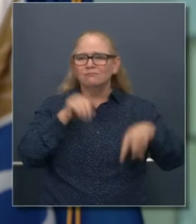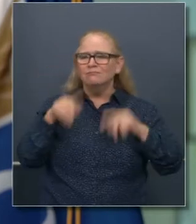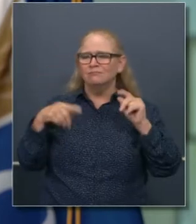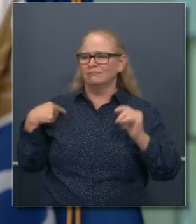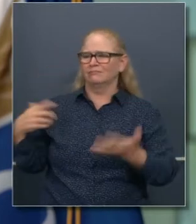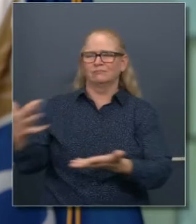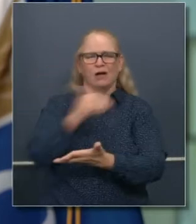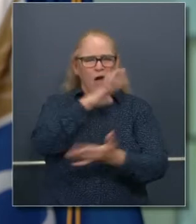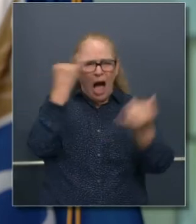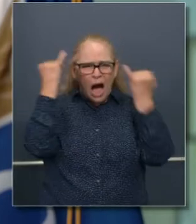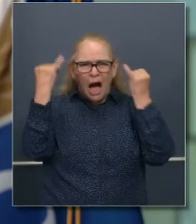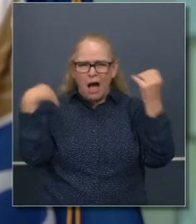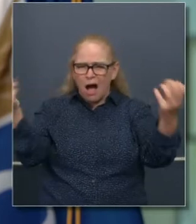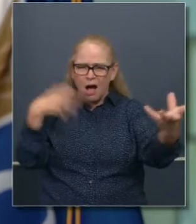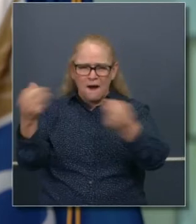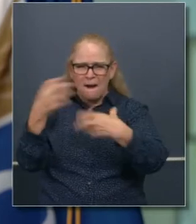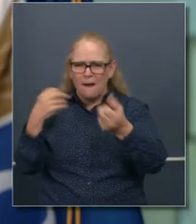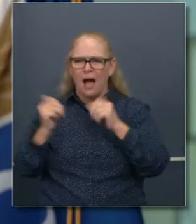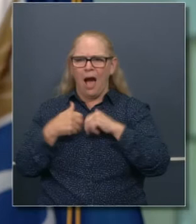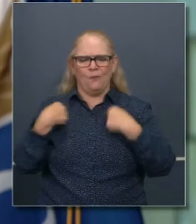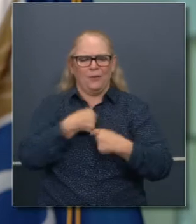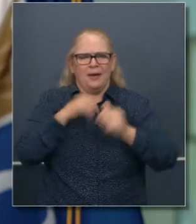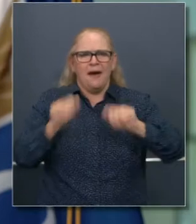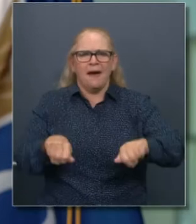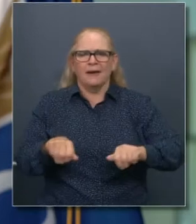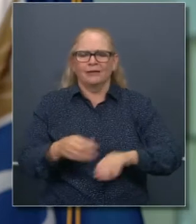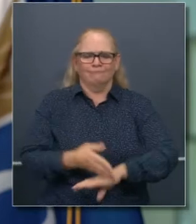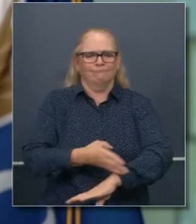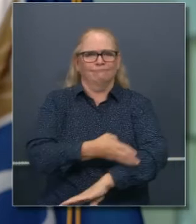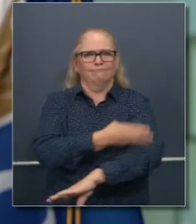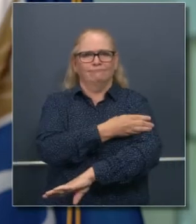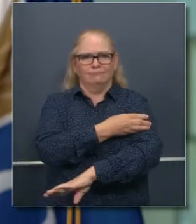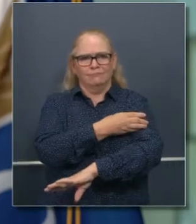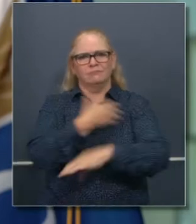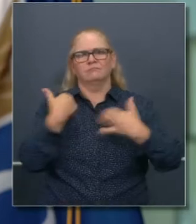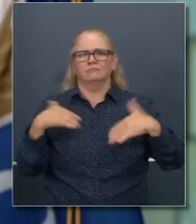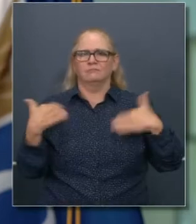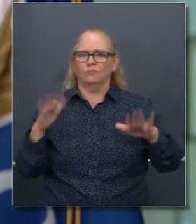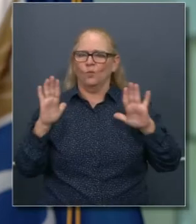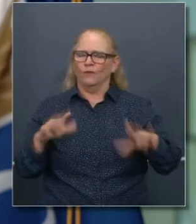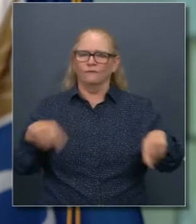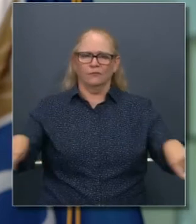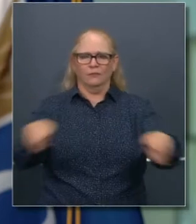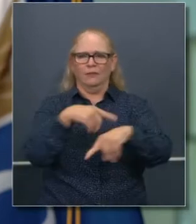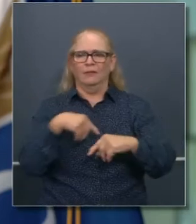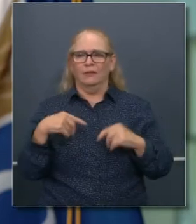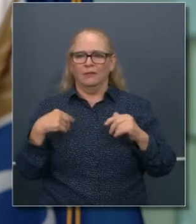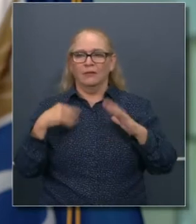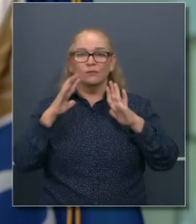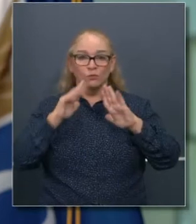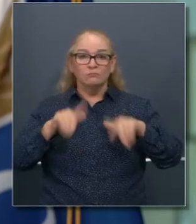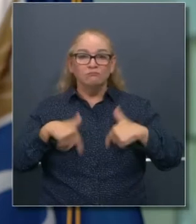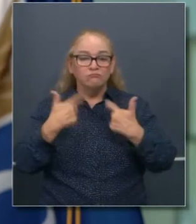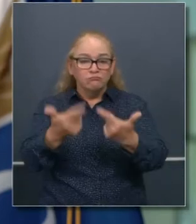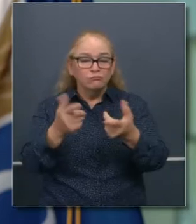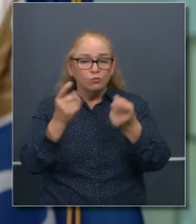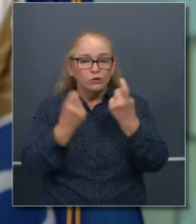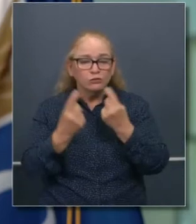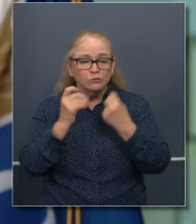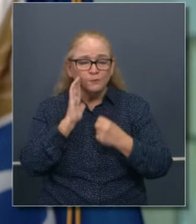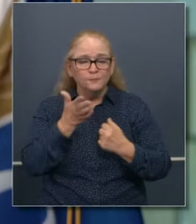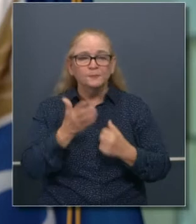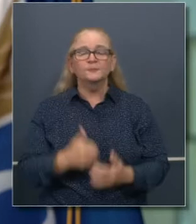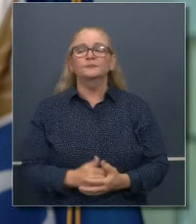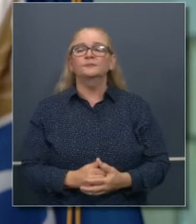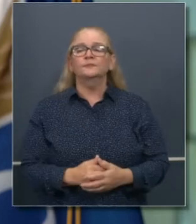sus ideas para ayudarnos en la búsqueda de estos objetivos. Y ahora cierro abriendo ahora para las preguntas, pero antes de eso,